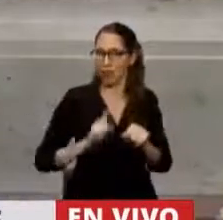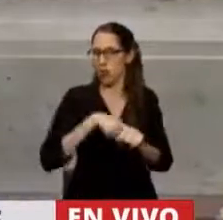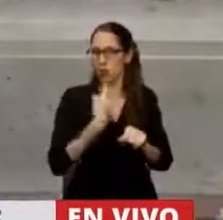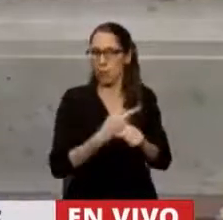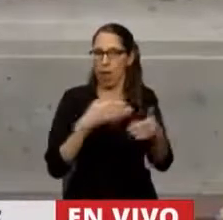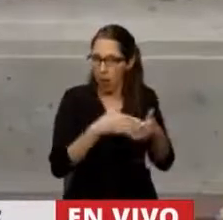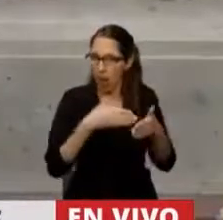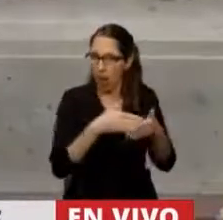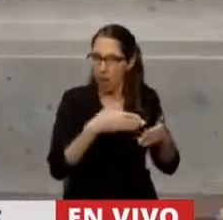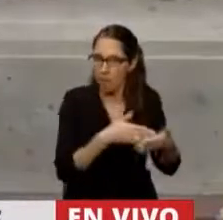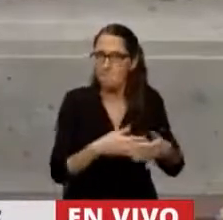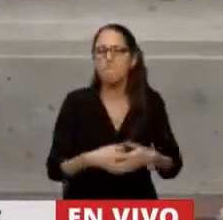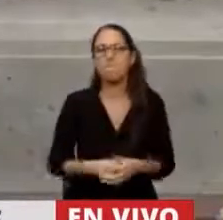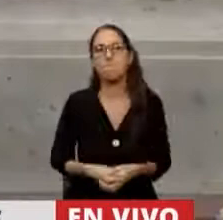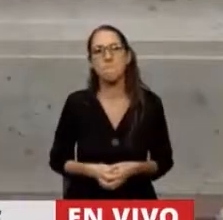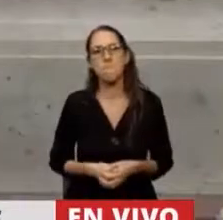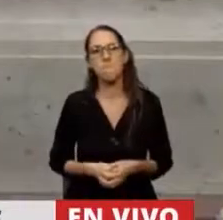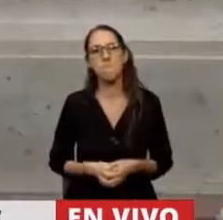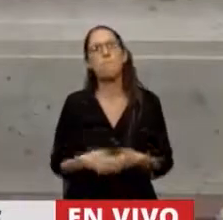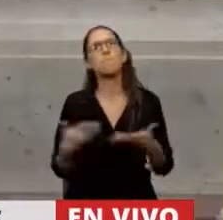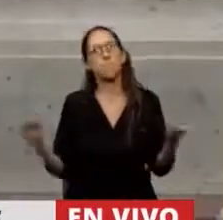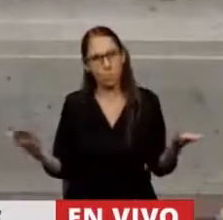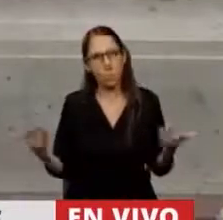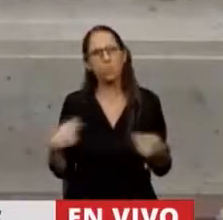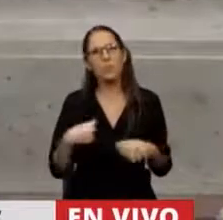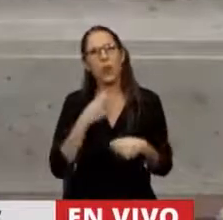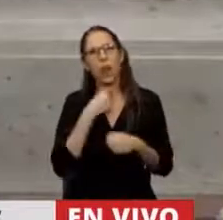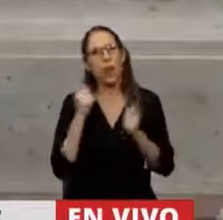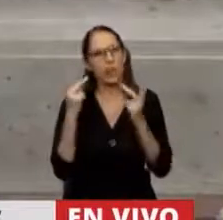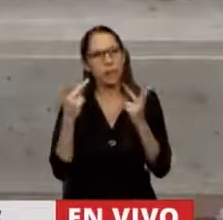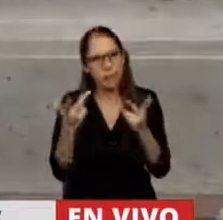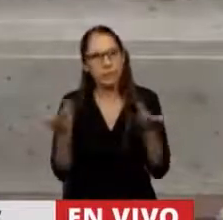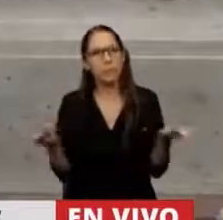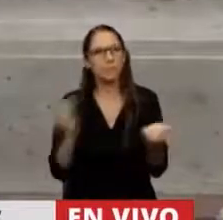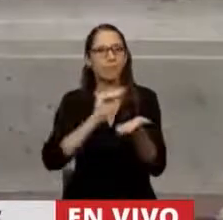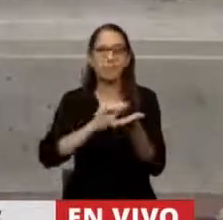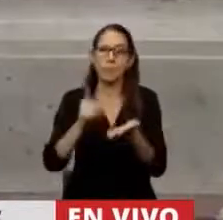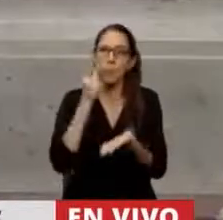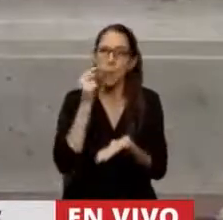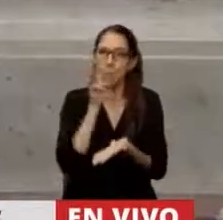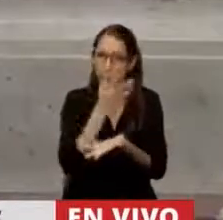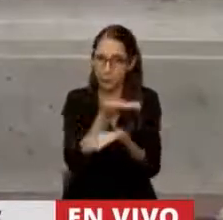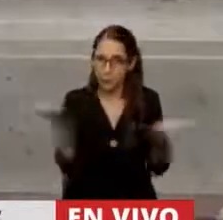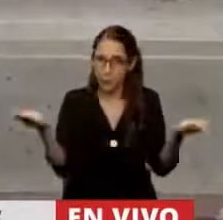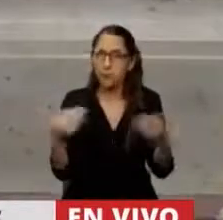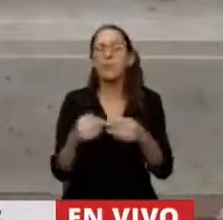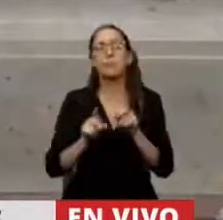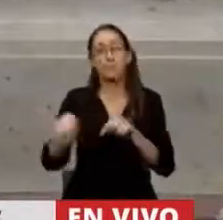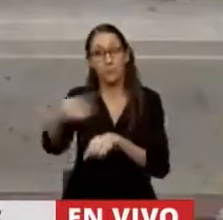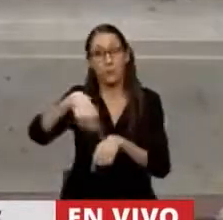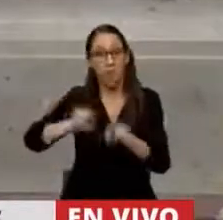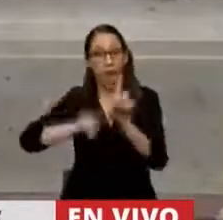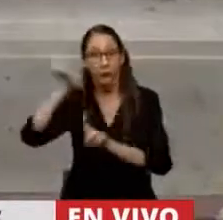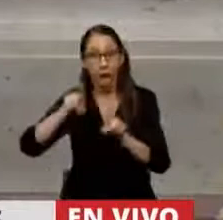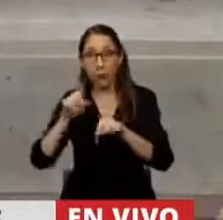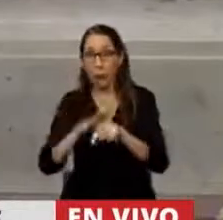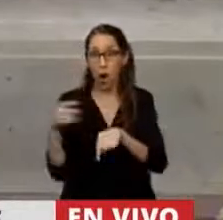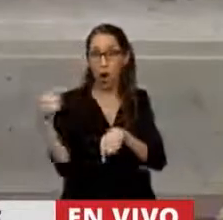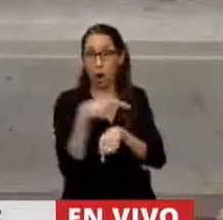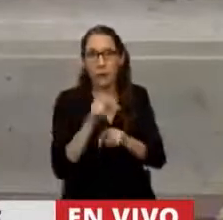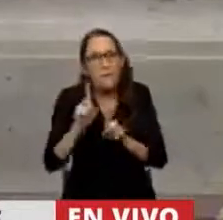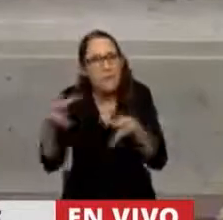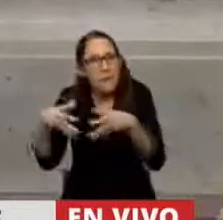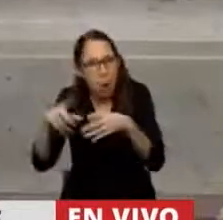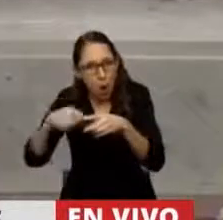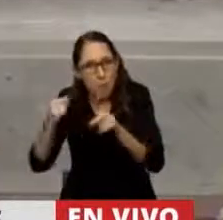También quiero decir que, sin embargo, diputadas y diputados que se oponen a este proyecto de esos mismos